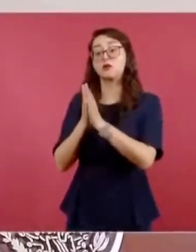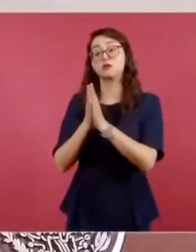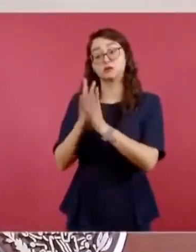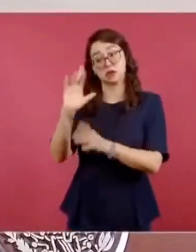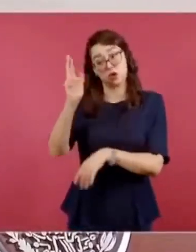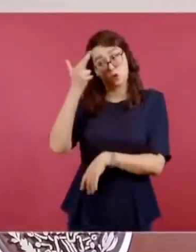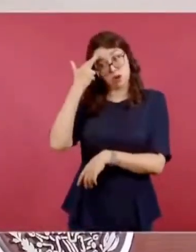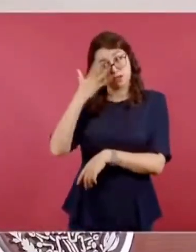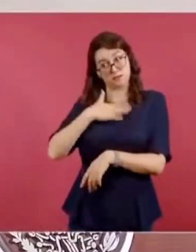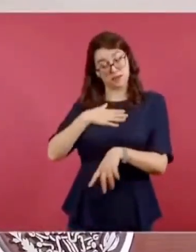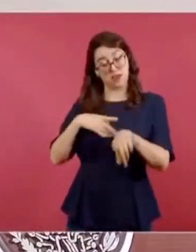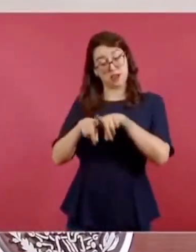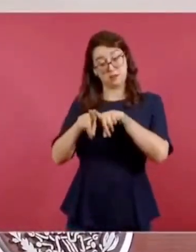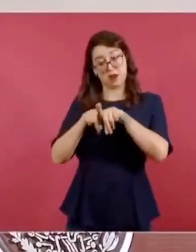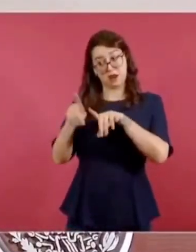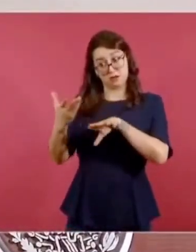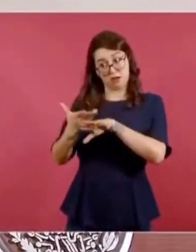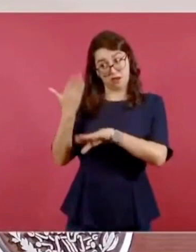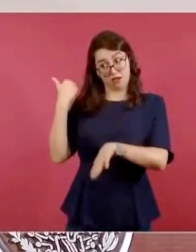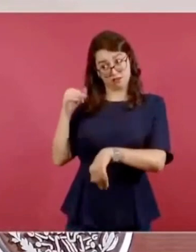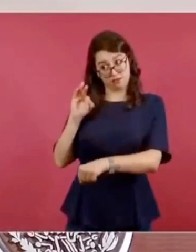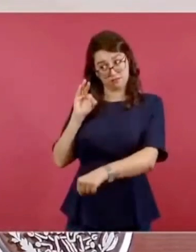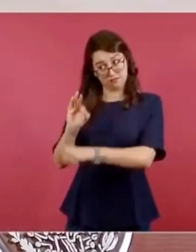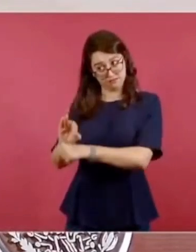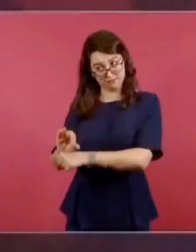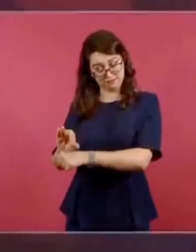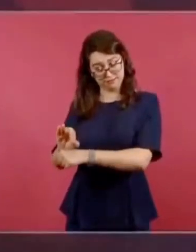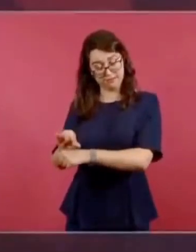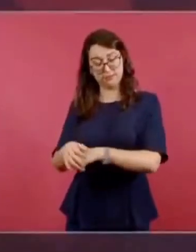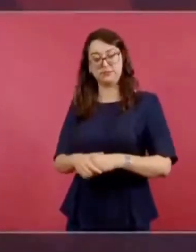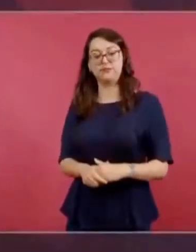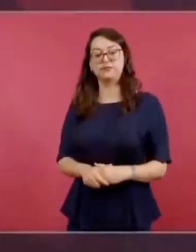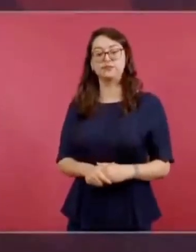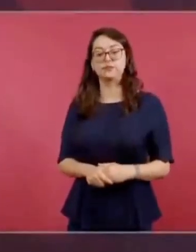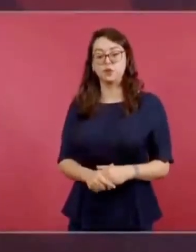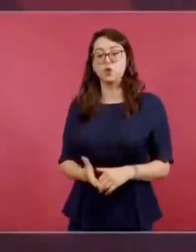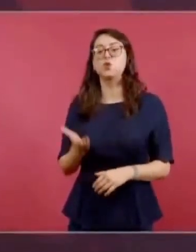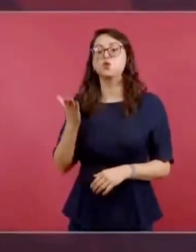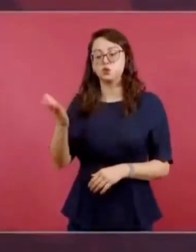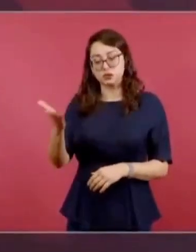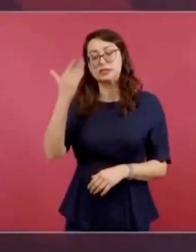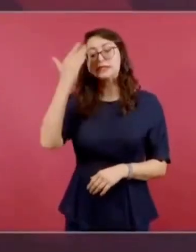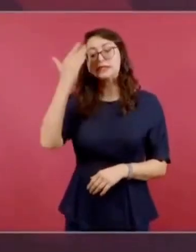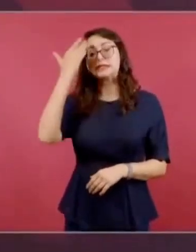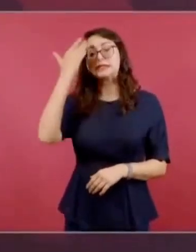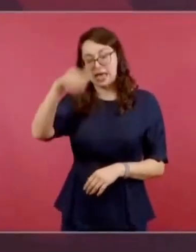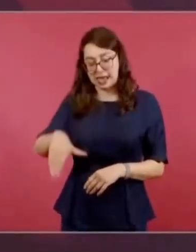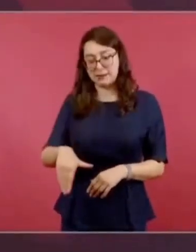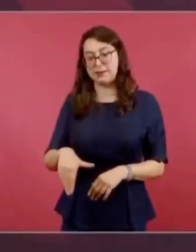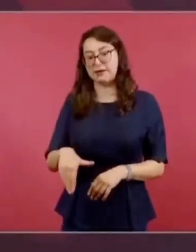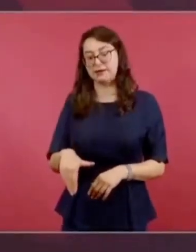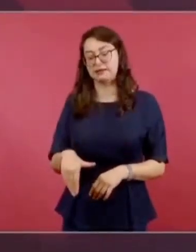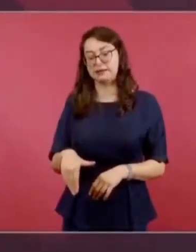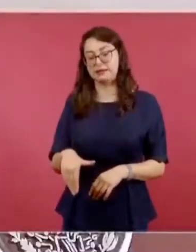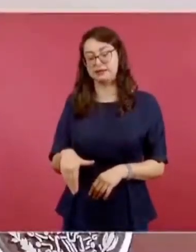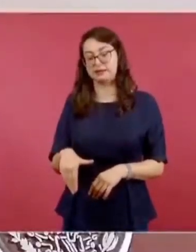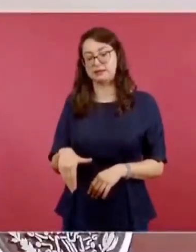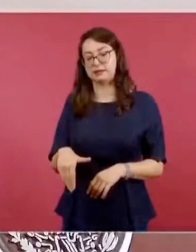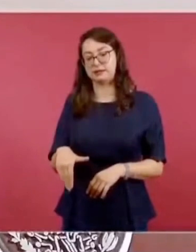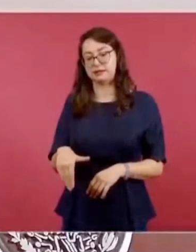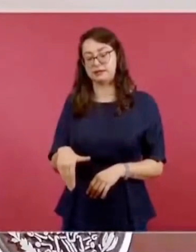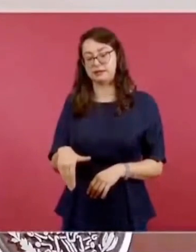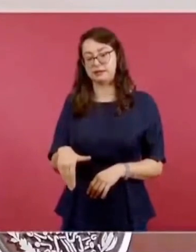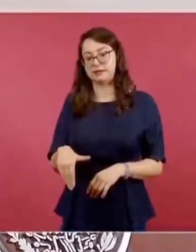hermanos, que en paz descansen. ¿Usted sabe que